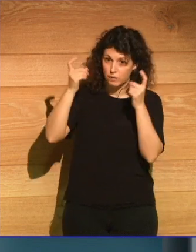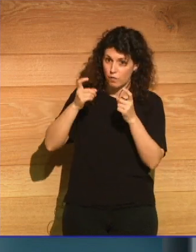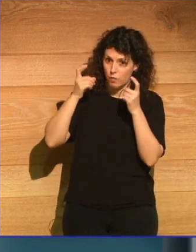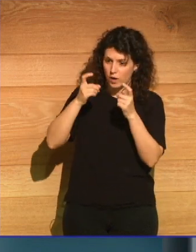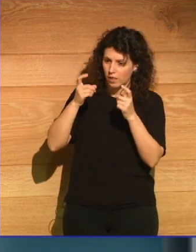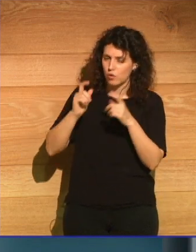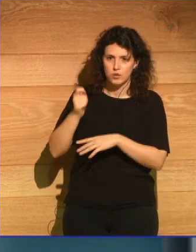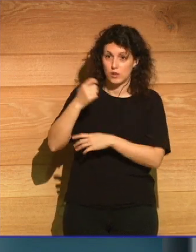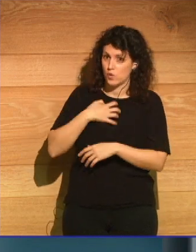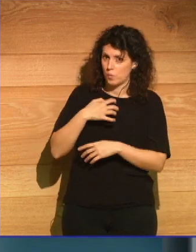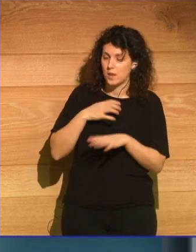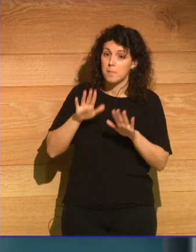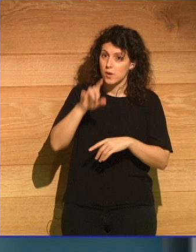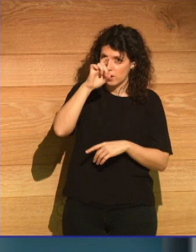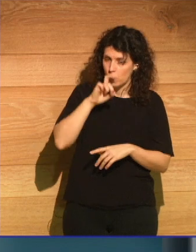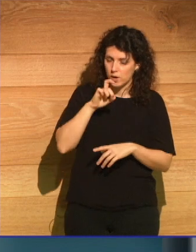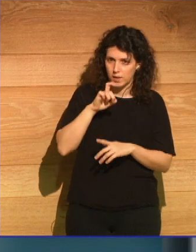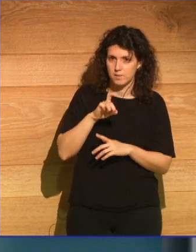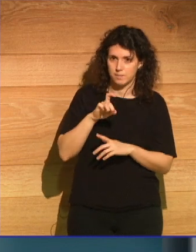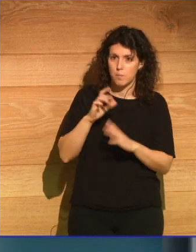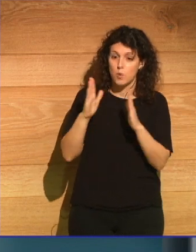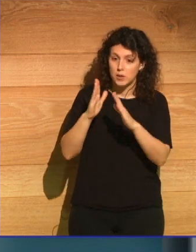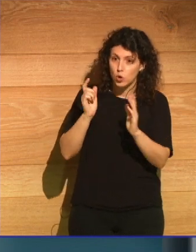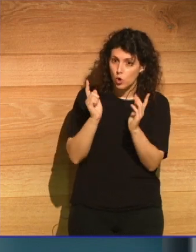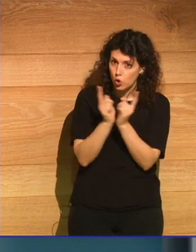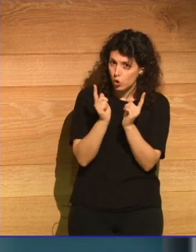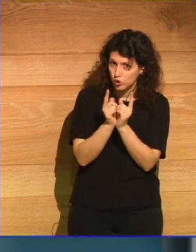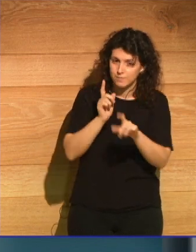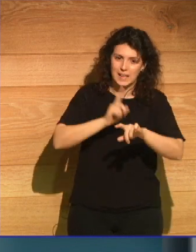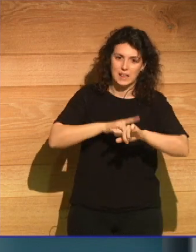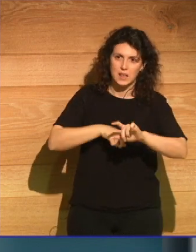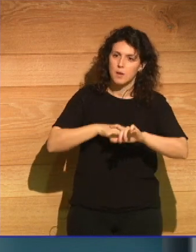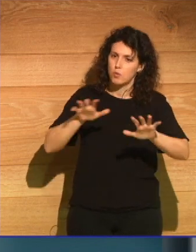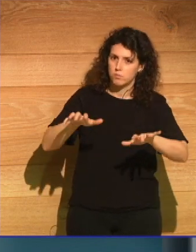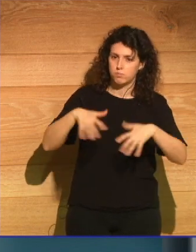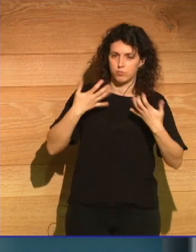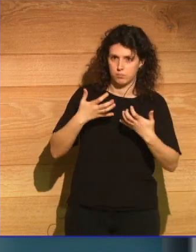alcance, pero recuerda que durante un breve momento el tiempo se reveló.